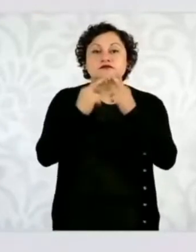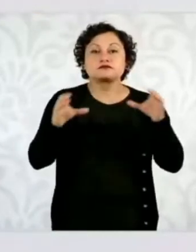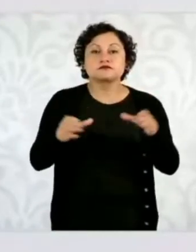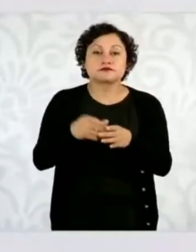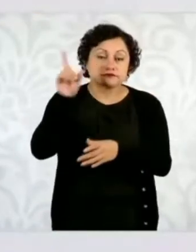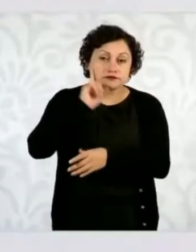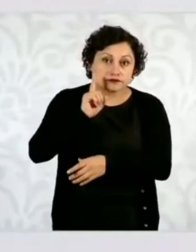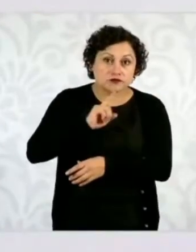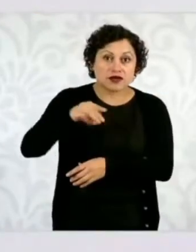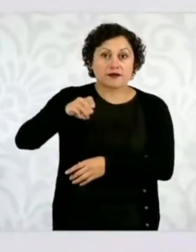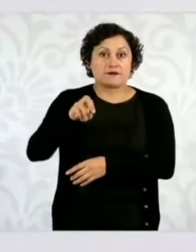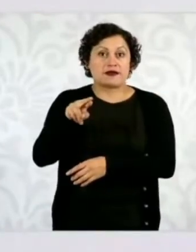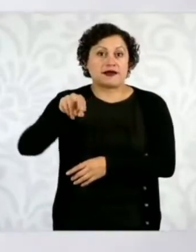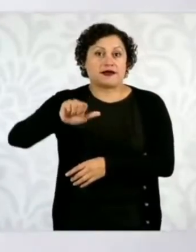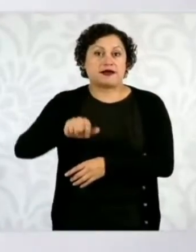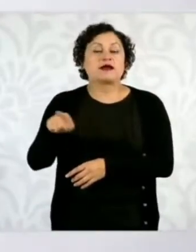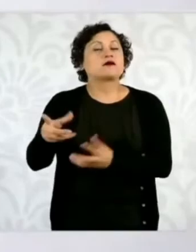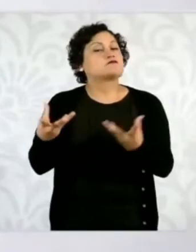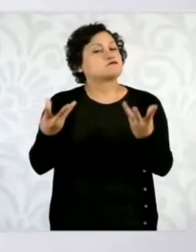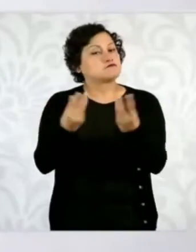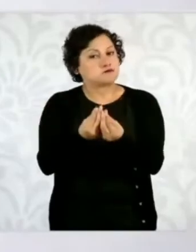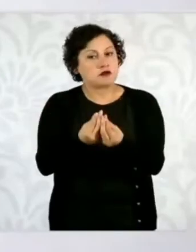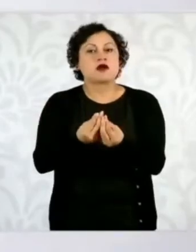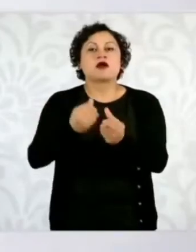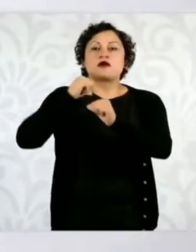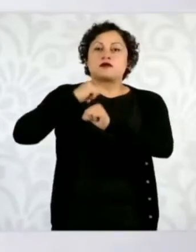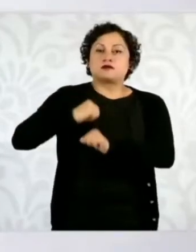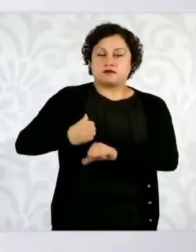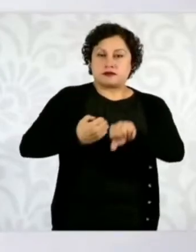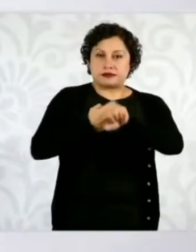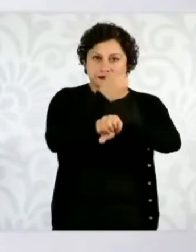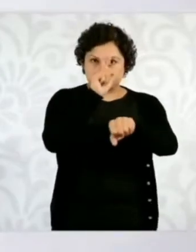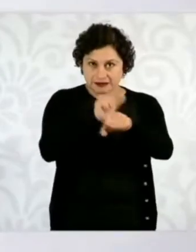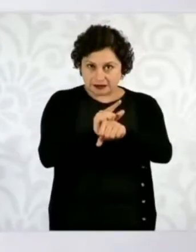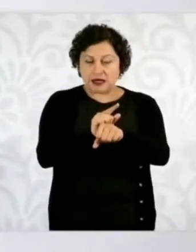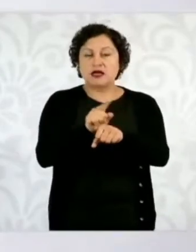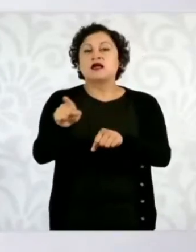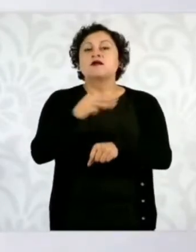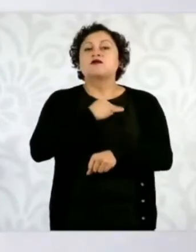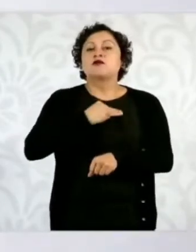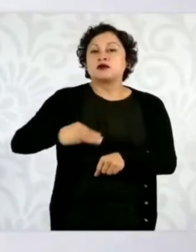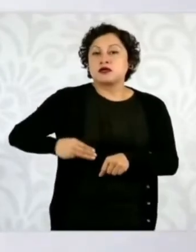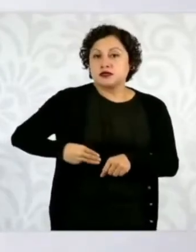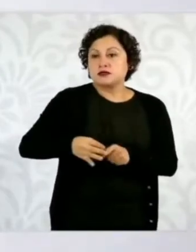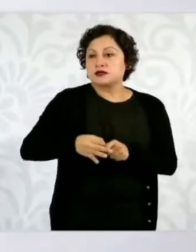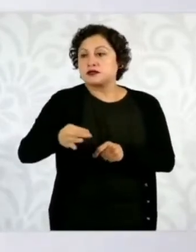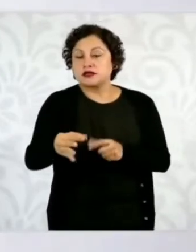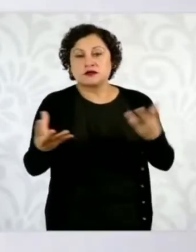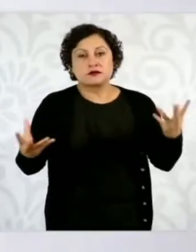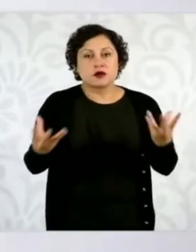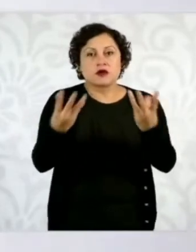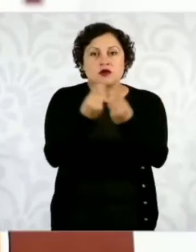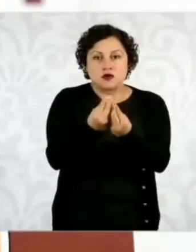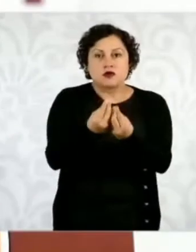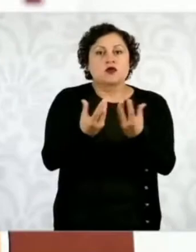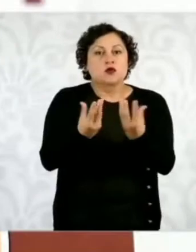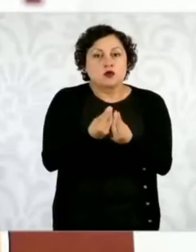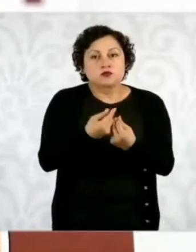fortalecer junto con el gobierno del estado y el municipio, las acciones de atención a las causas,